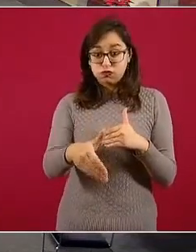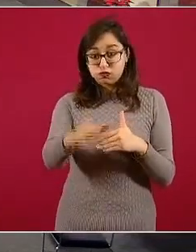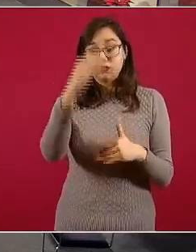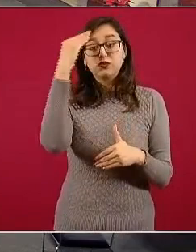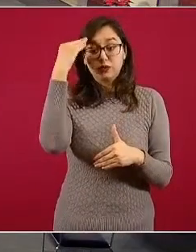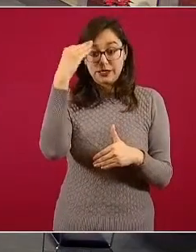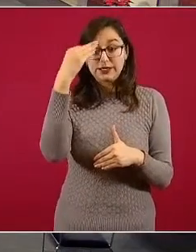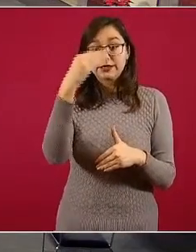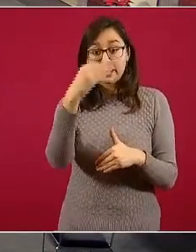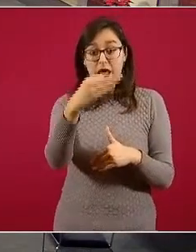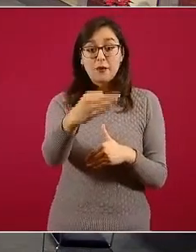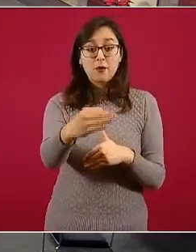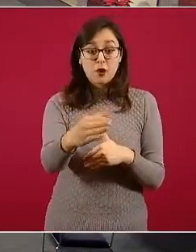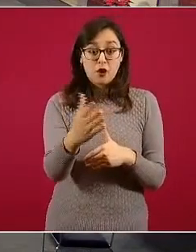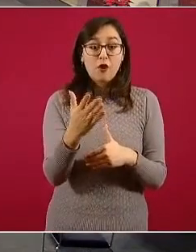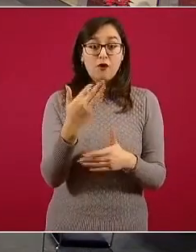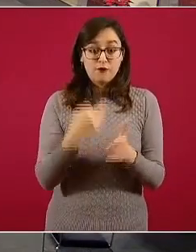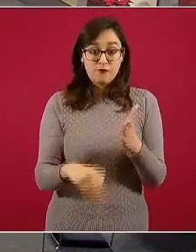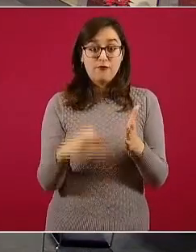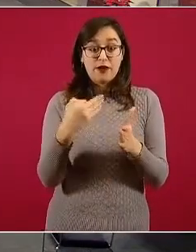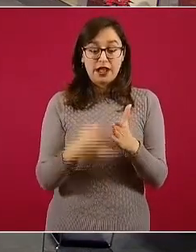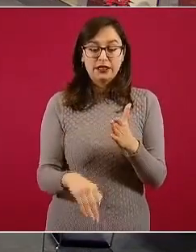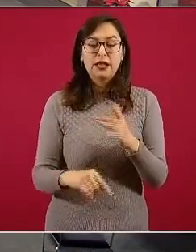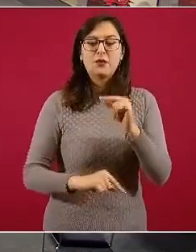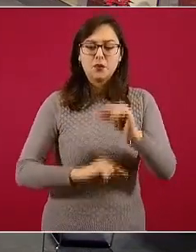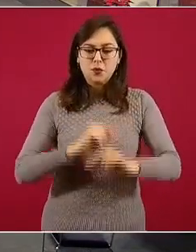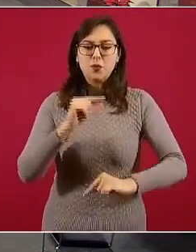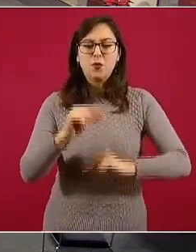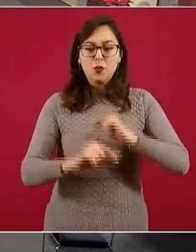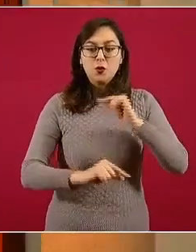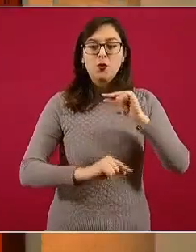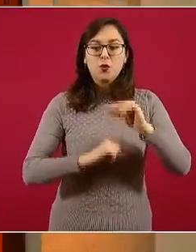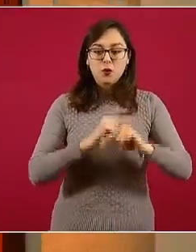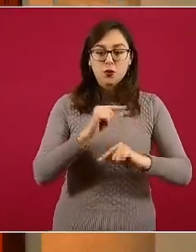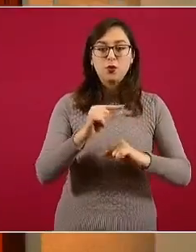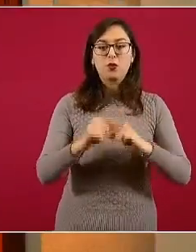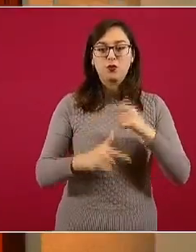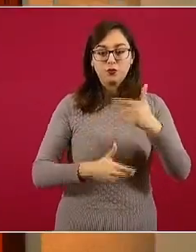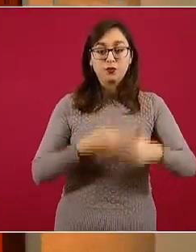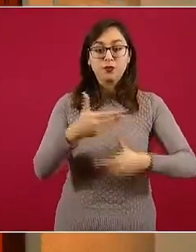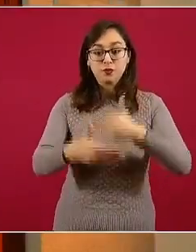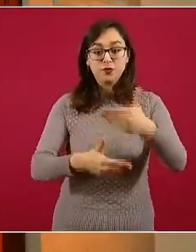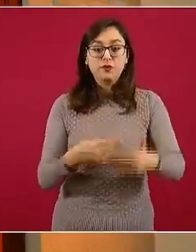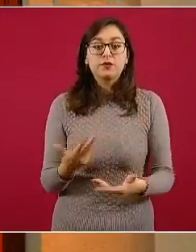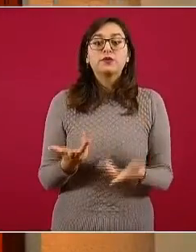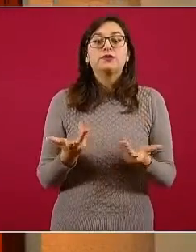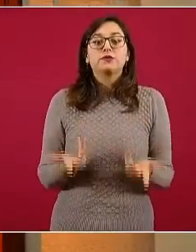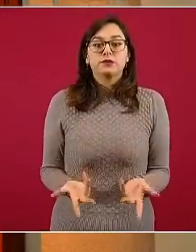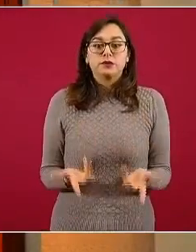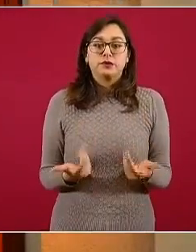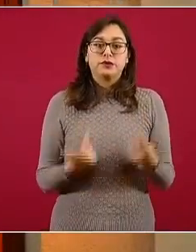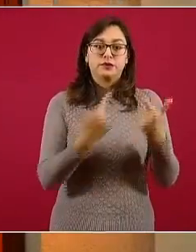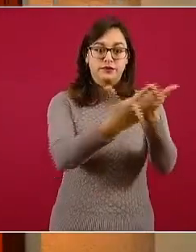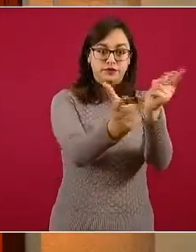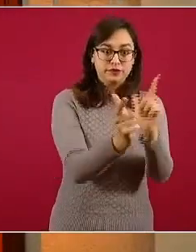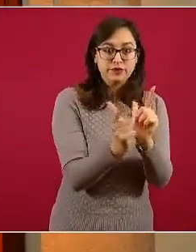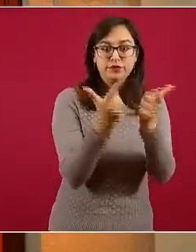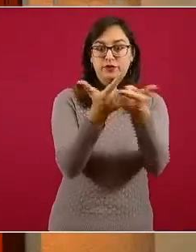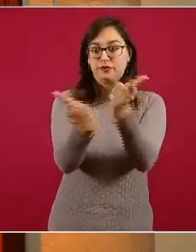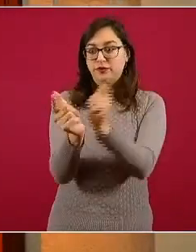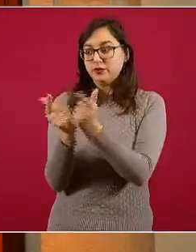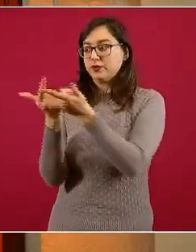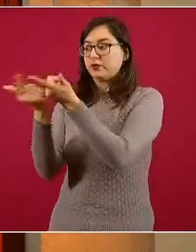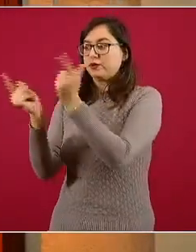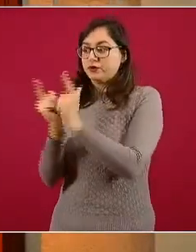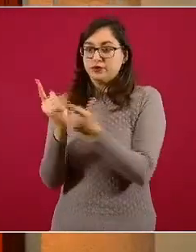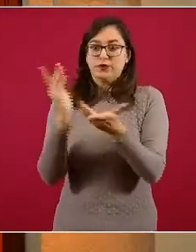cosa que va a estar progresiva y como ya lo hemos platicado un poco también de poblaciones altamente prioritarias, como pueden ser